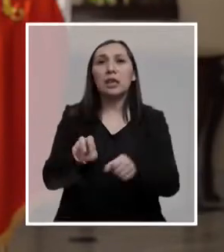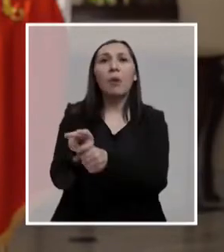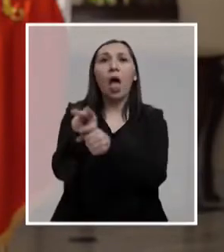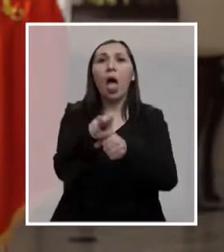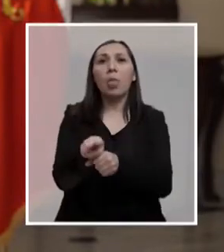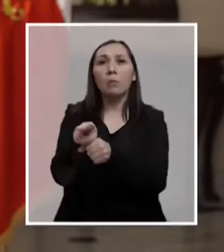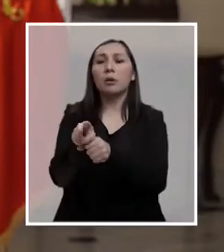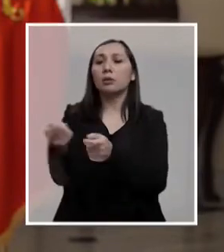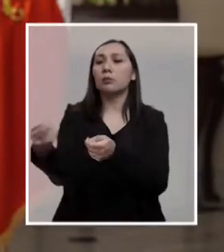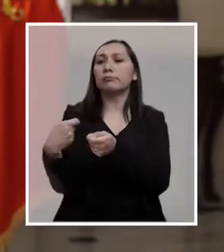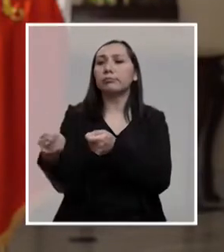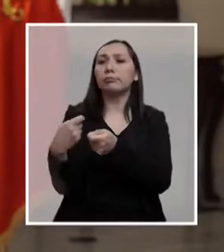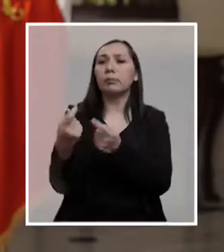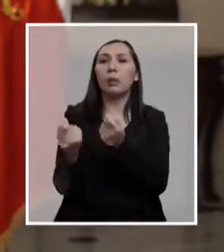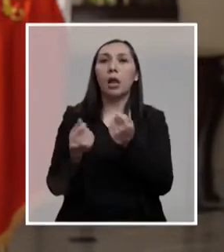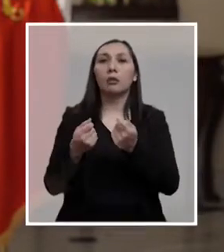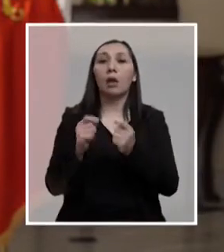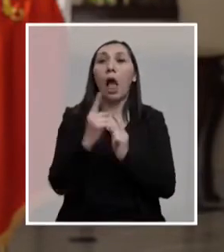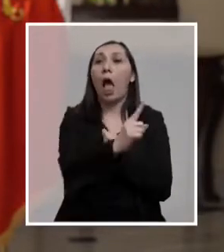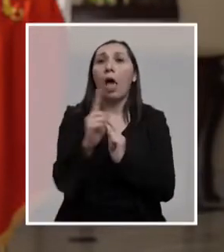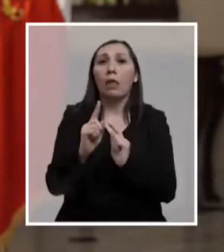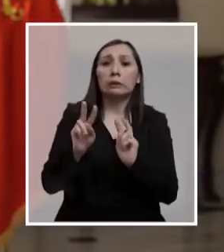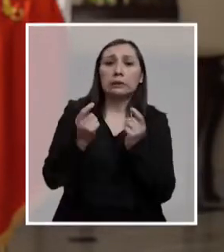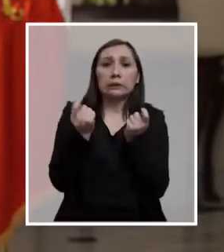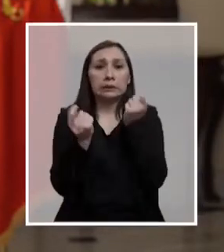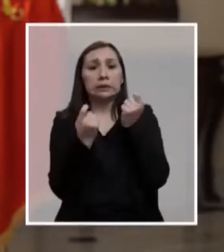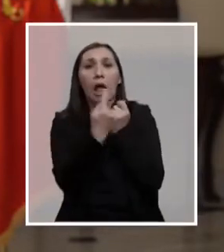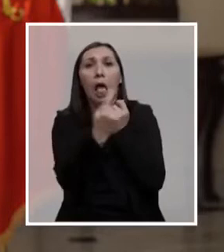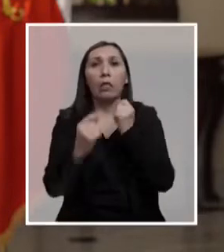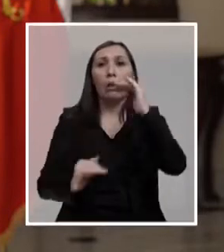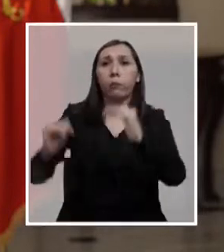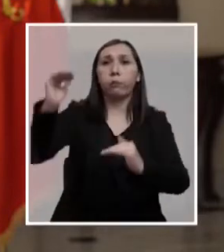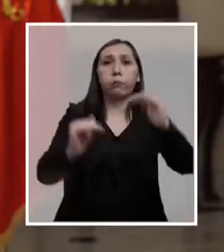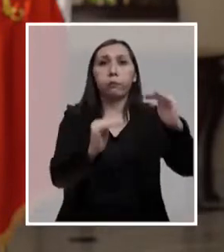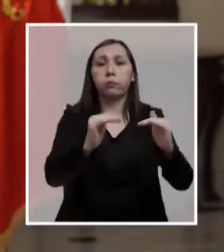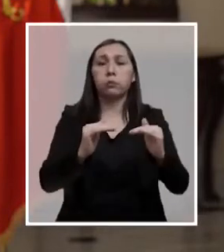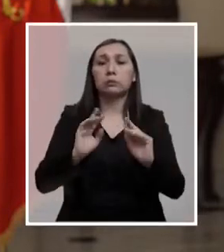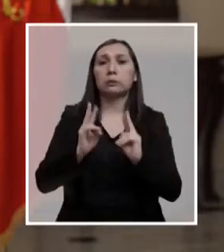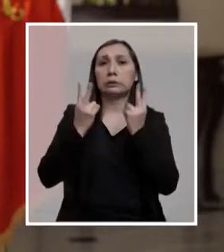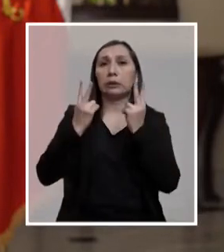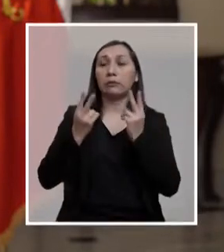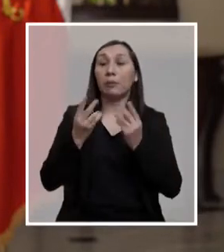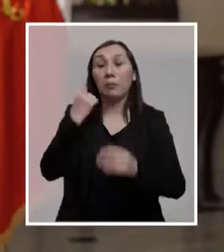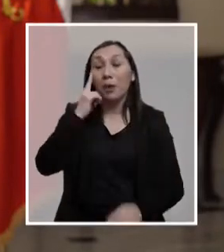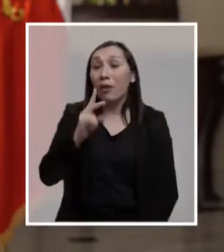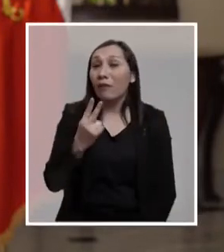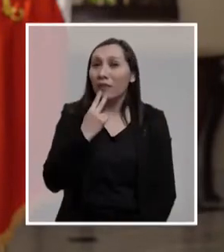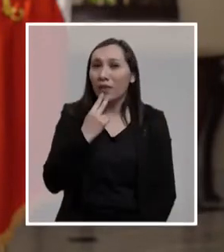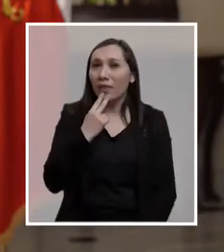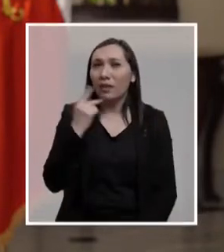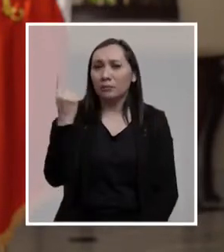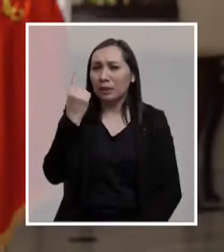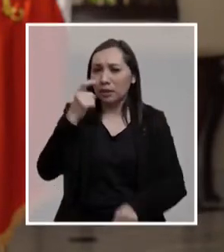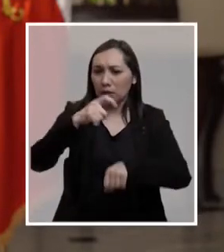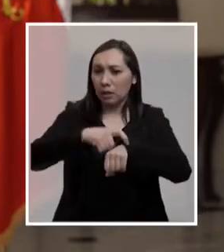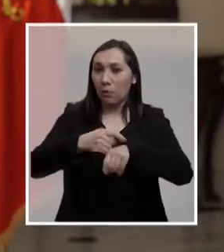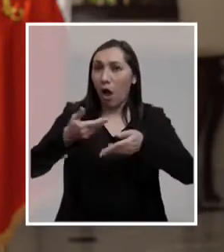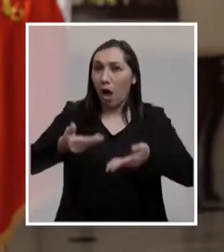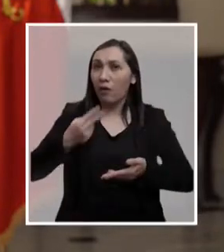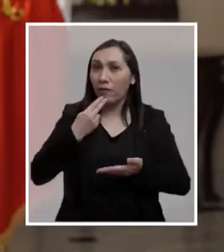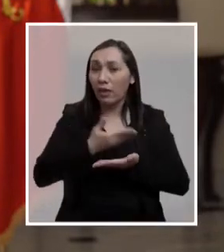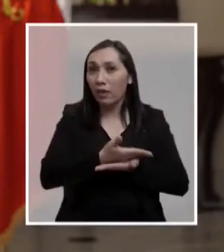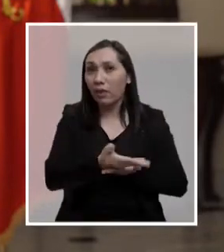administra tus ahorros y donde cada uno se salva como puede. Pero en la vida, y particularmente en los tiempos que corren,